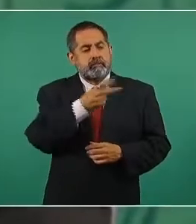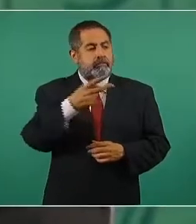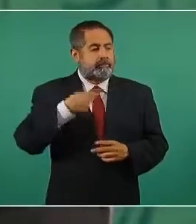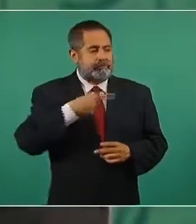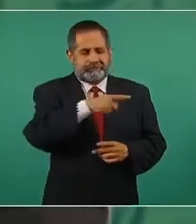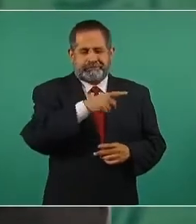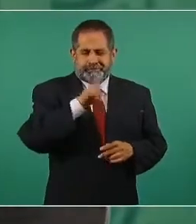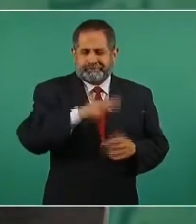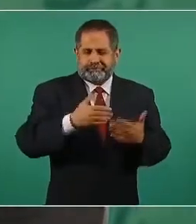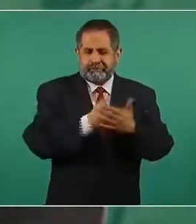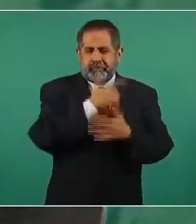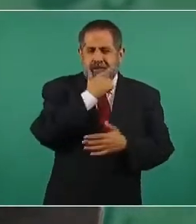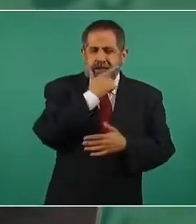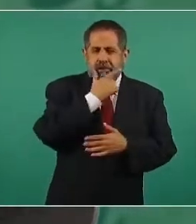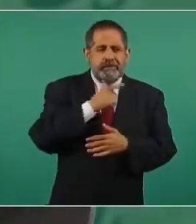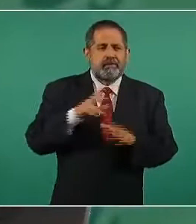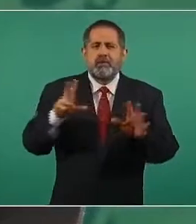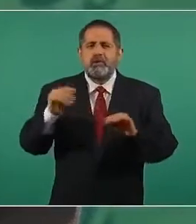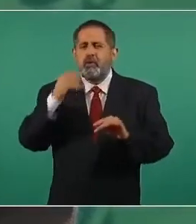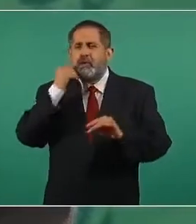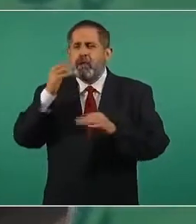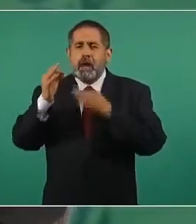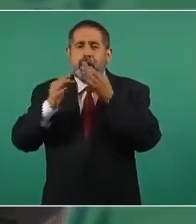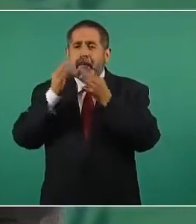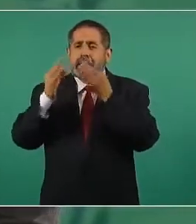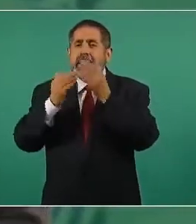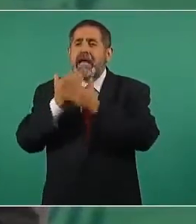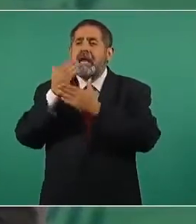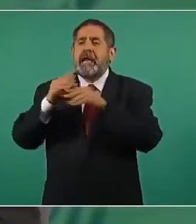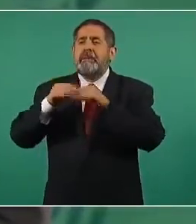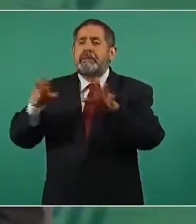no queremos salir en la mañanera